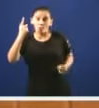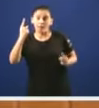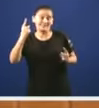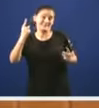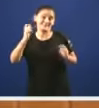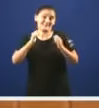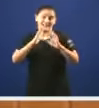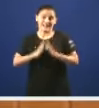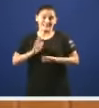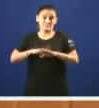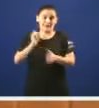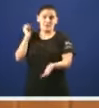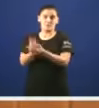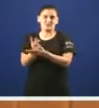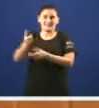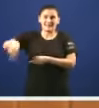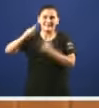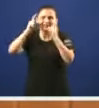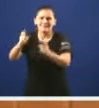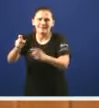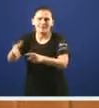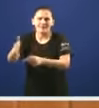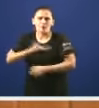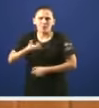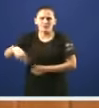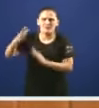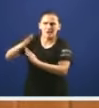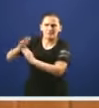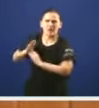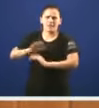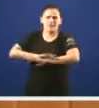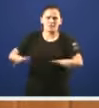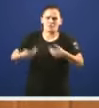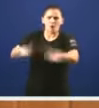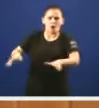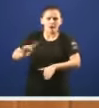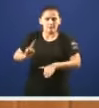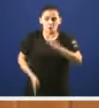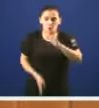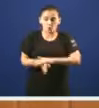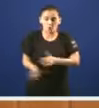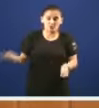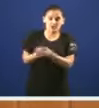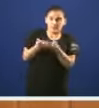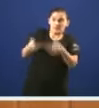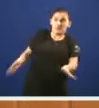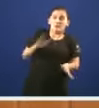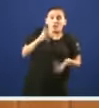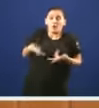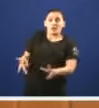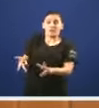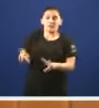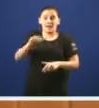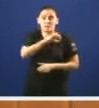apostas que intentaron os concellos frear a súa pues a súa apertura volveron a abrir porque tiñan a licencia